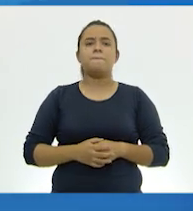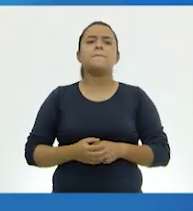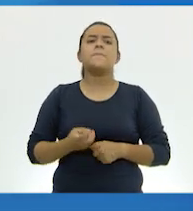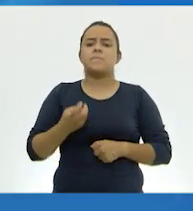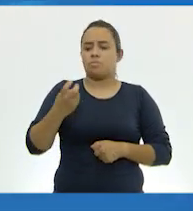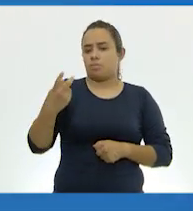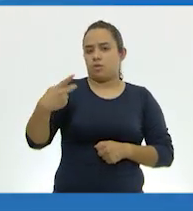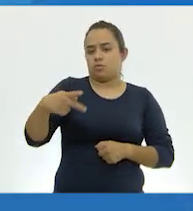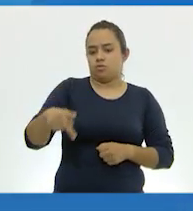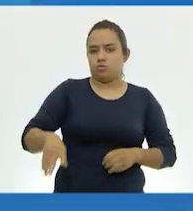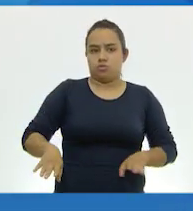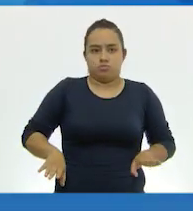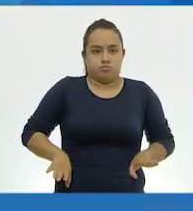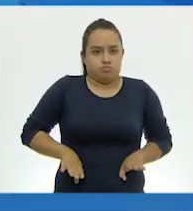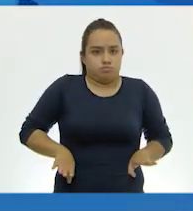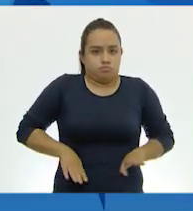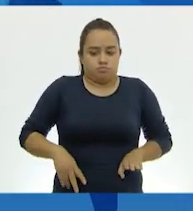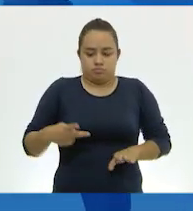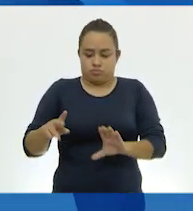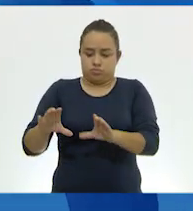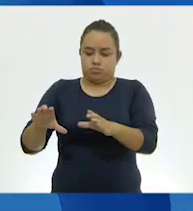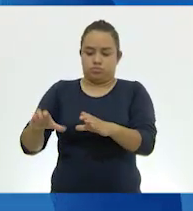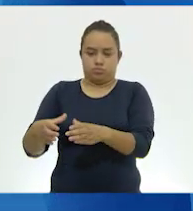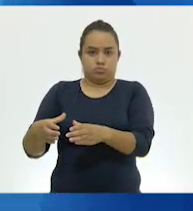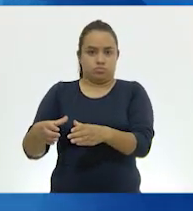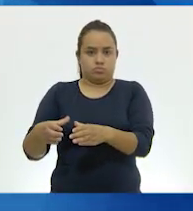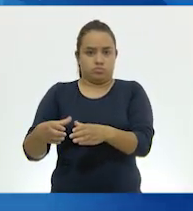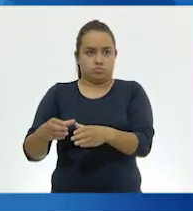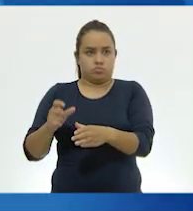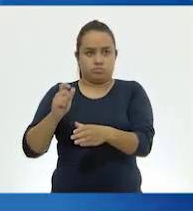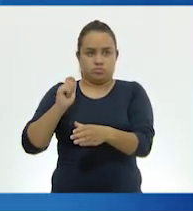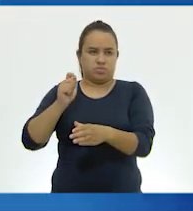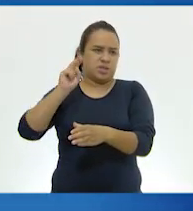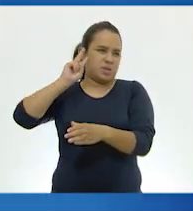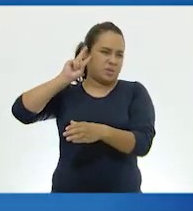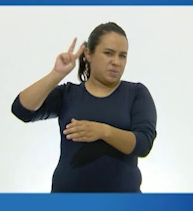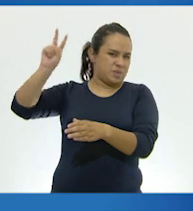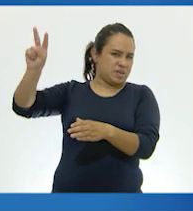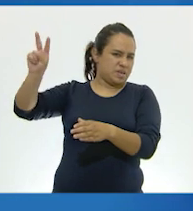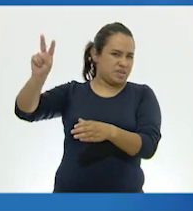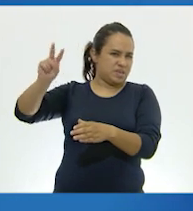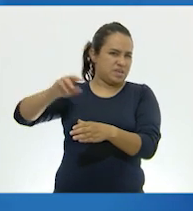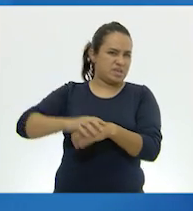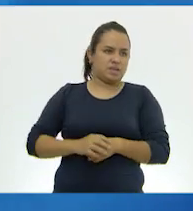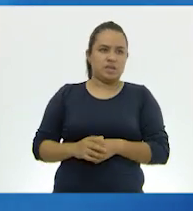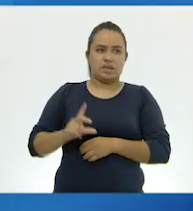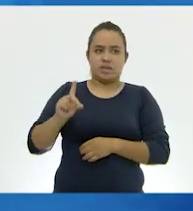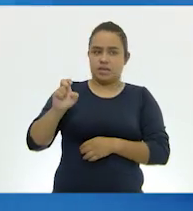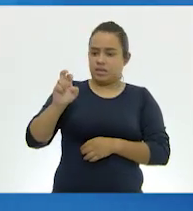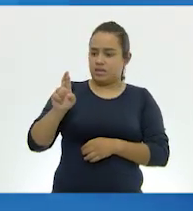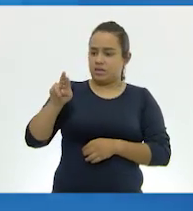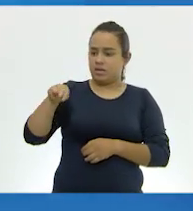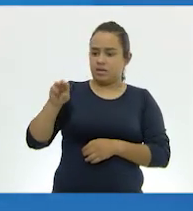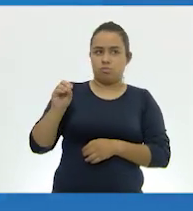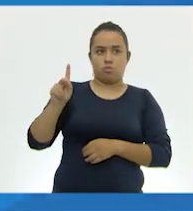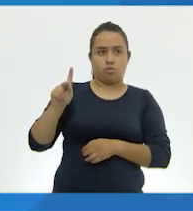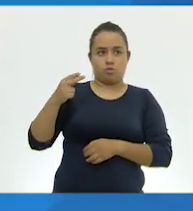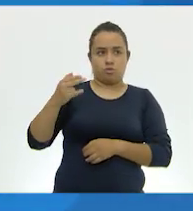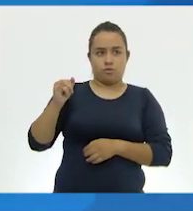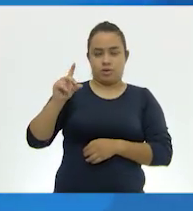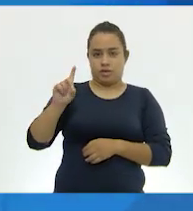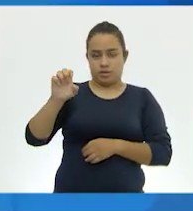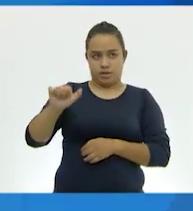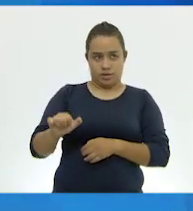lo que caracteriza a esta familia como la que vemos aquí, que es la dermofidia. ¿Ya viste que son diferentes?